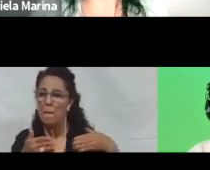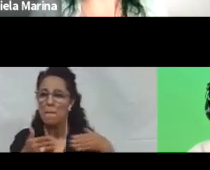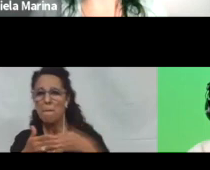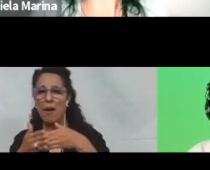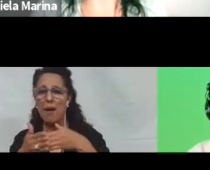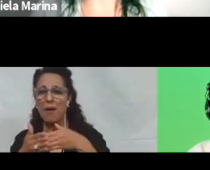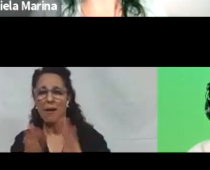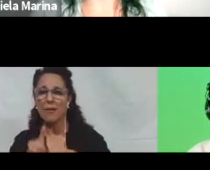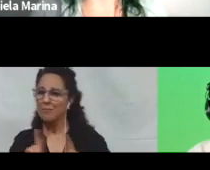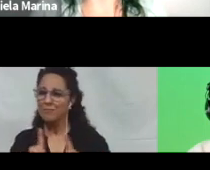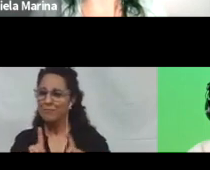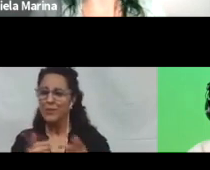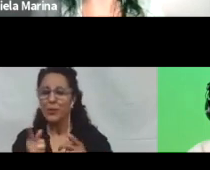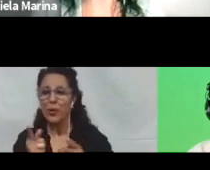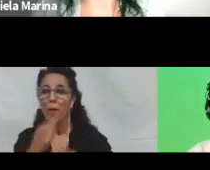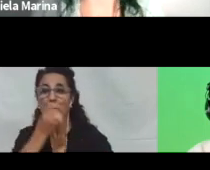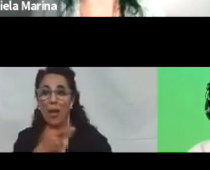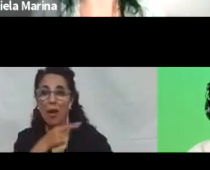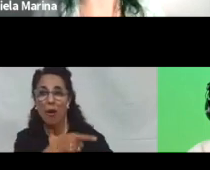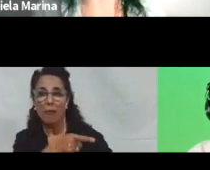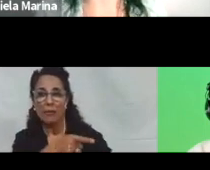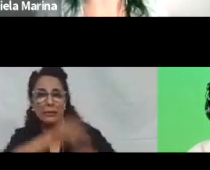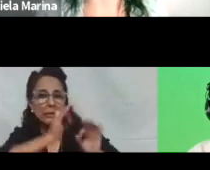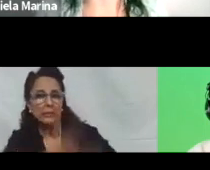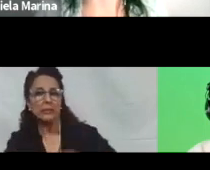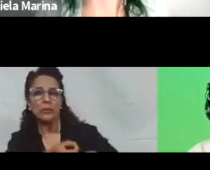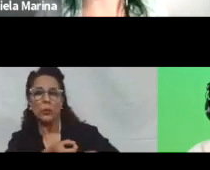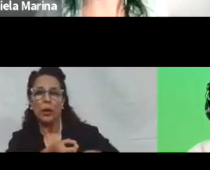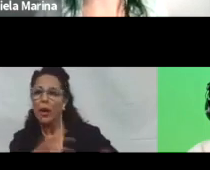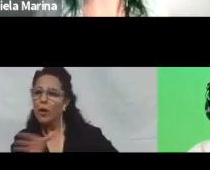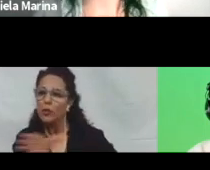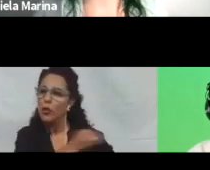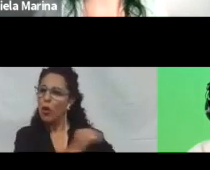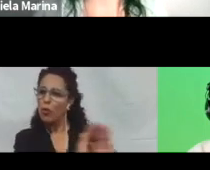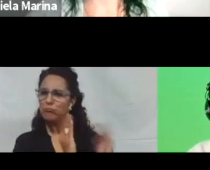importante asegurarnos de que todos los estudiantes puedan percibir y comprender la información.